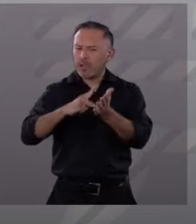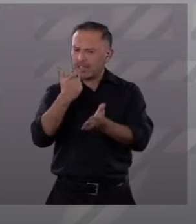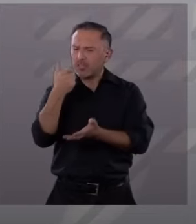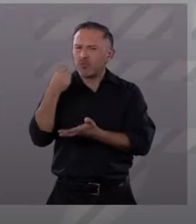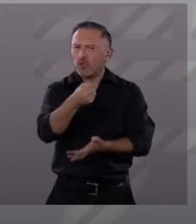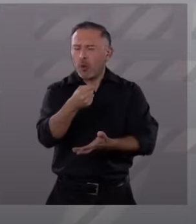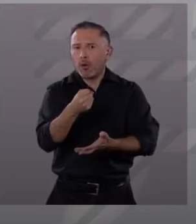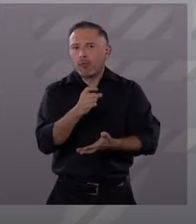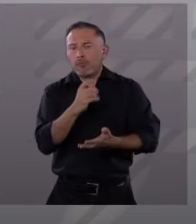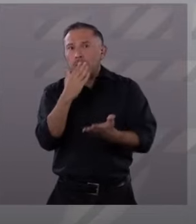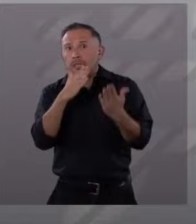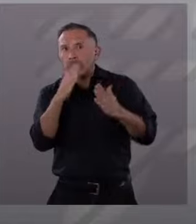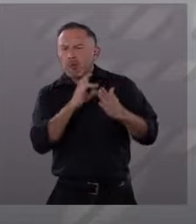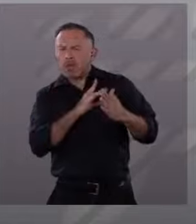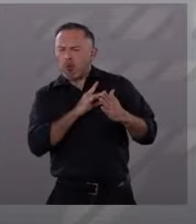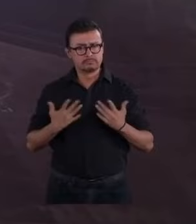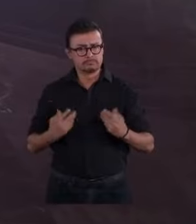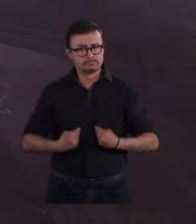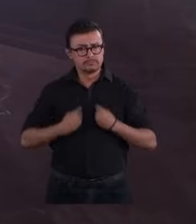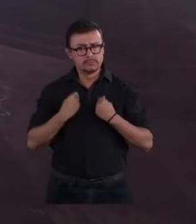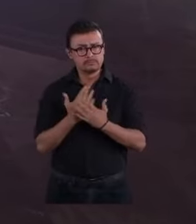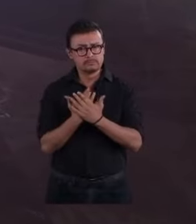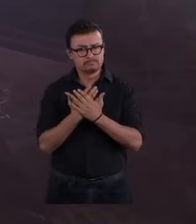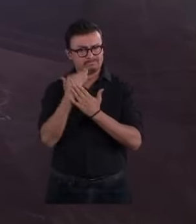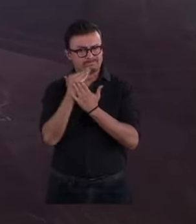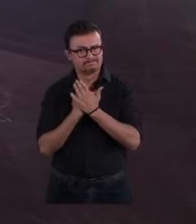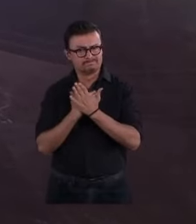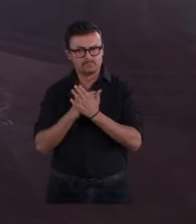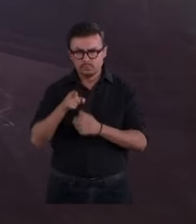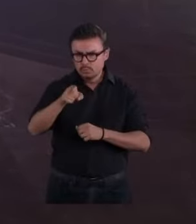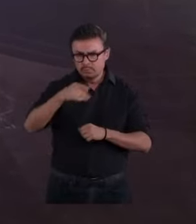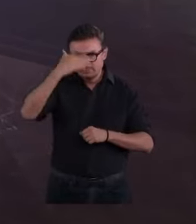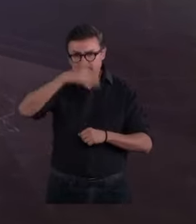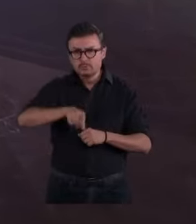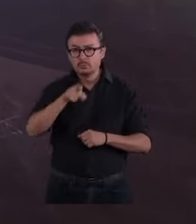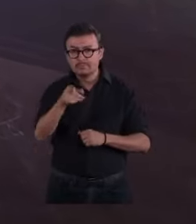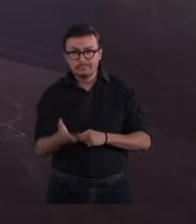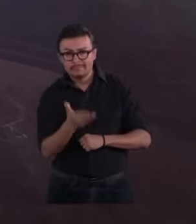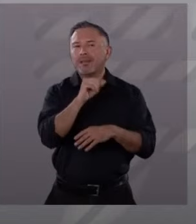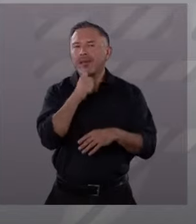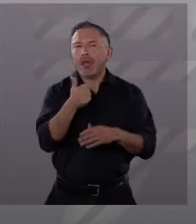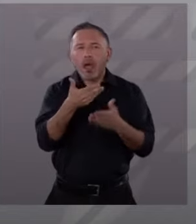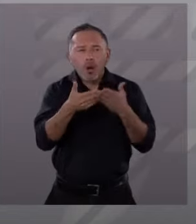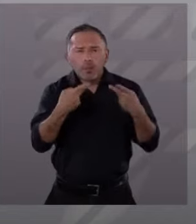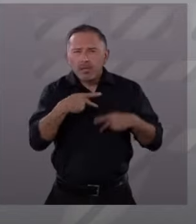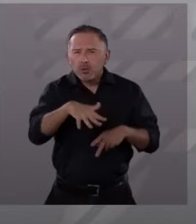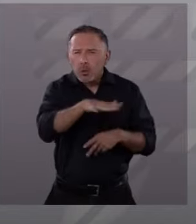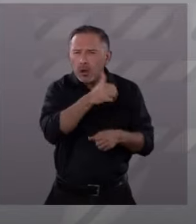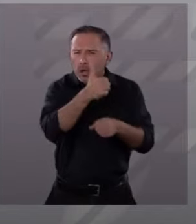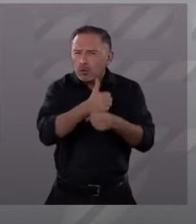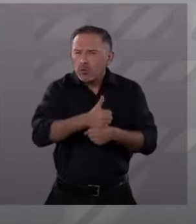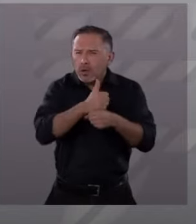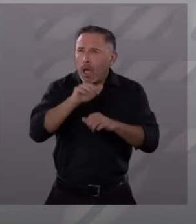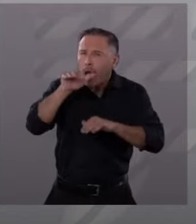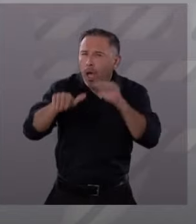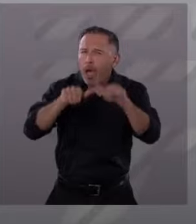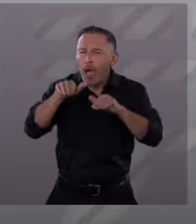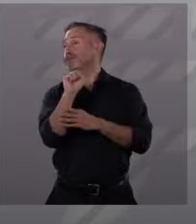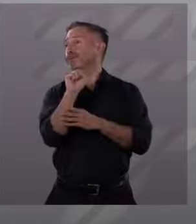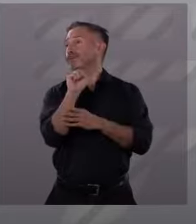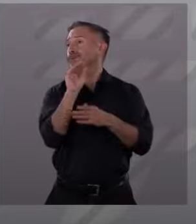este país va a salir adelante con educación. En lugar de pedir el voto, deberías de pedir perdón. Más de 2.000 fosas